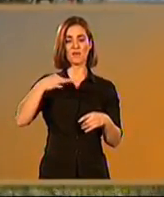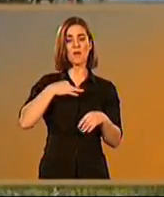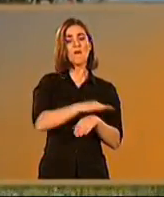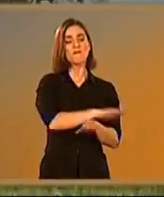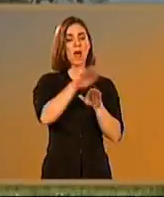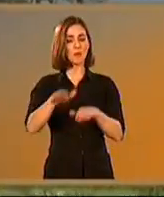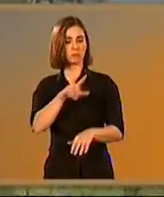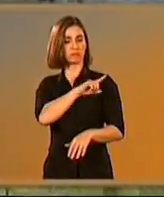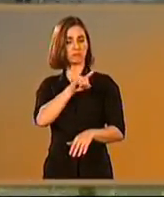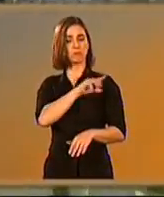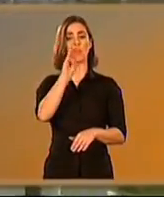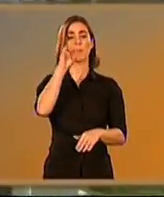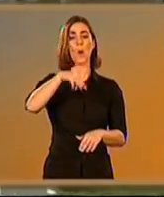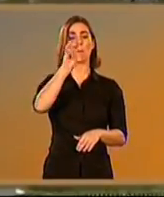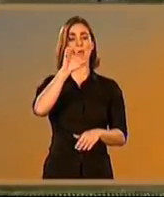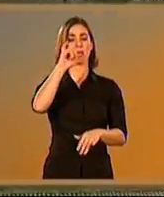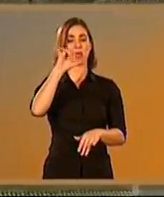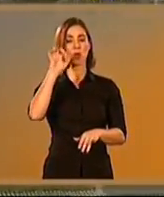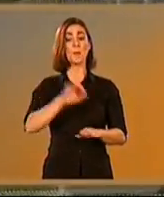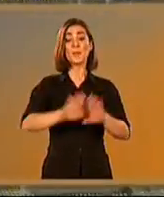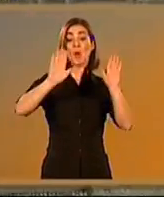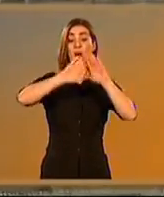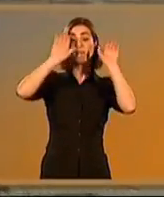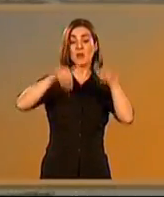momentos de gran intensidad, como el de la guerra civil.